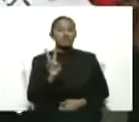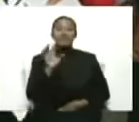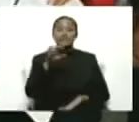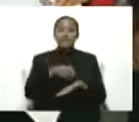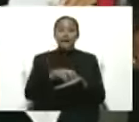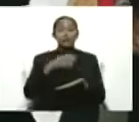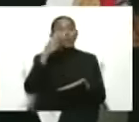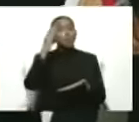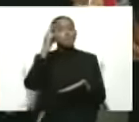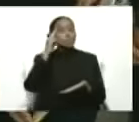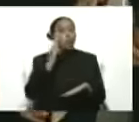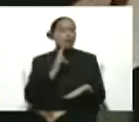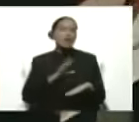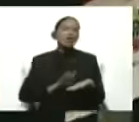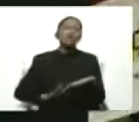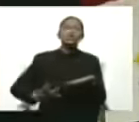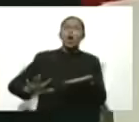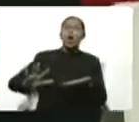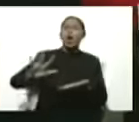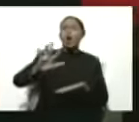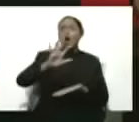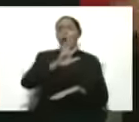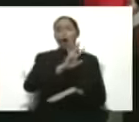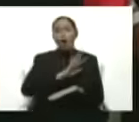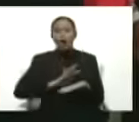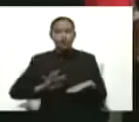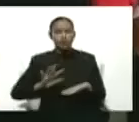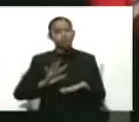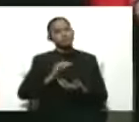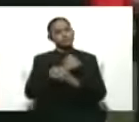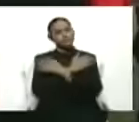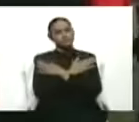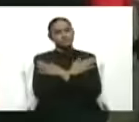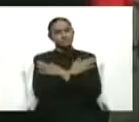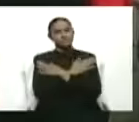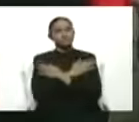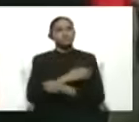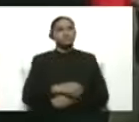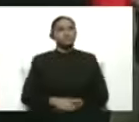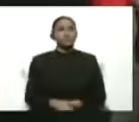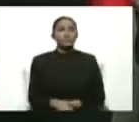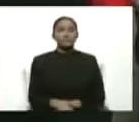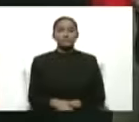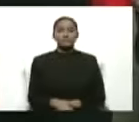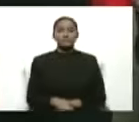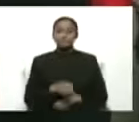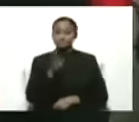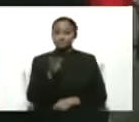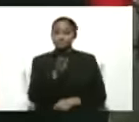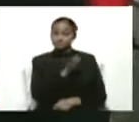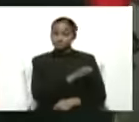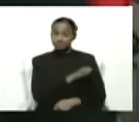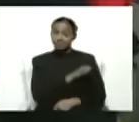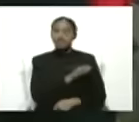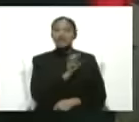Bueno, tenemos 3.006